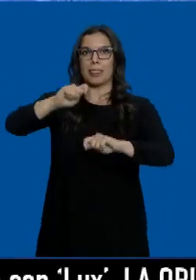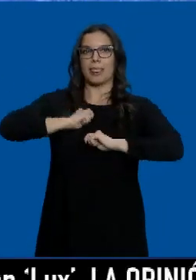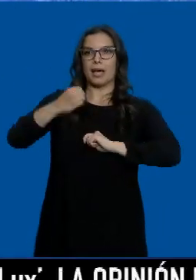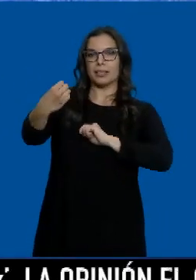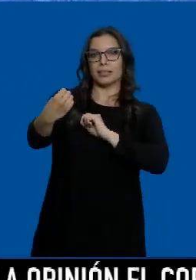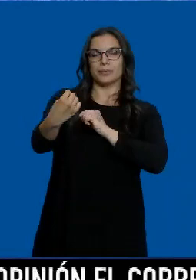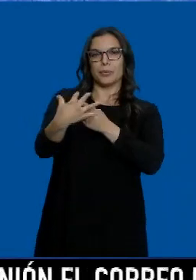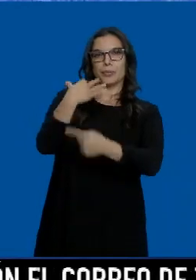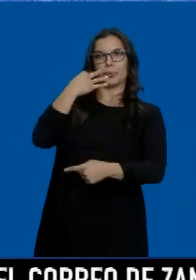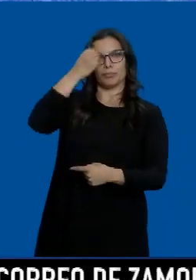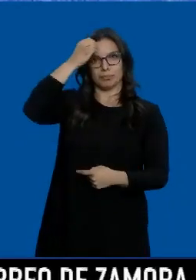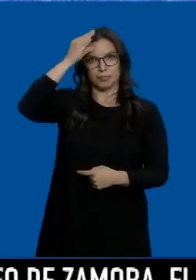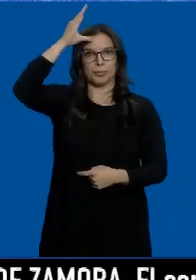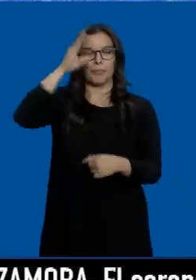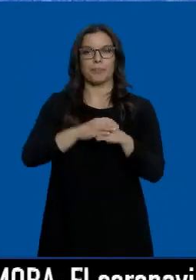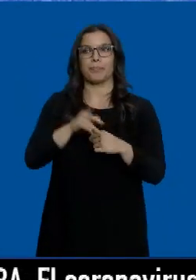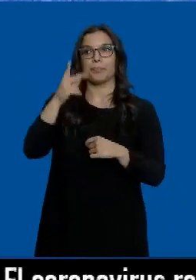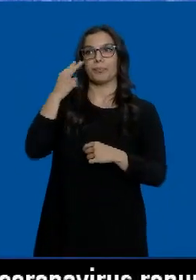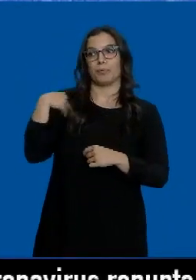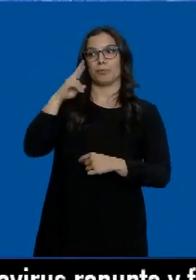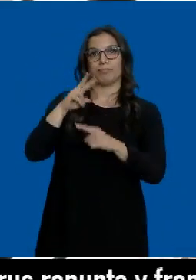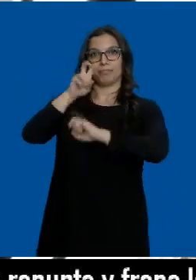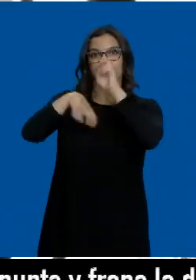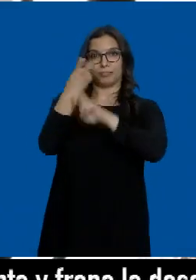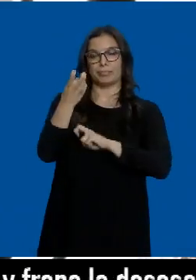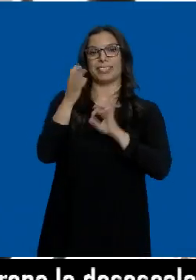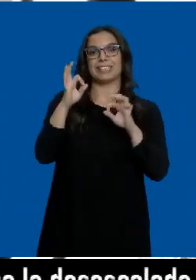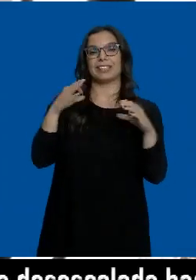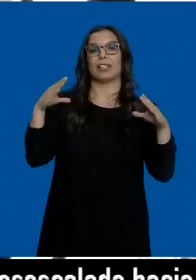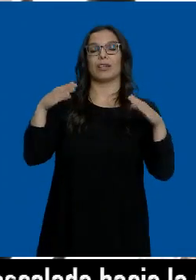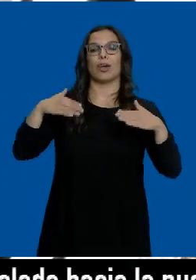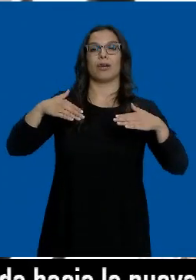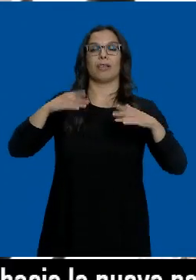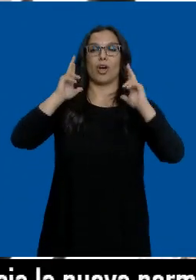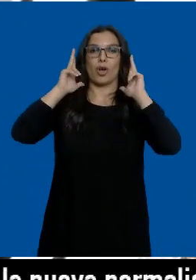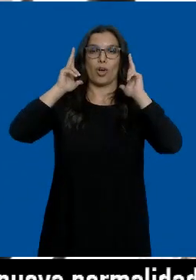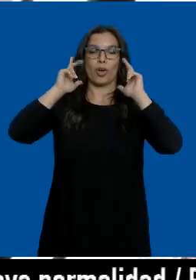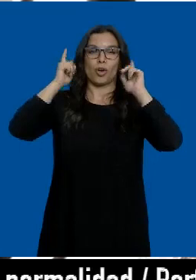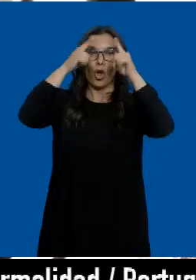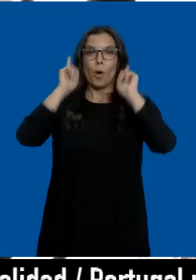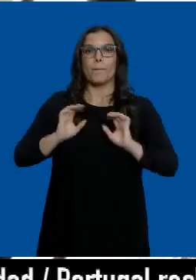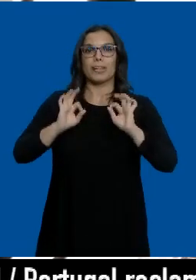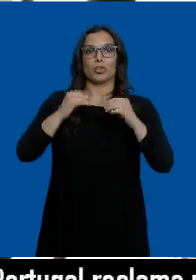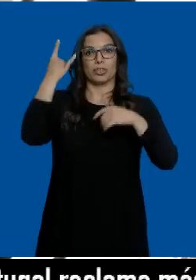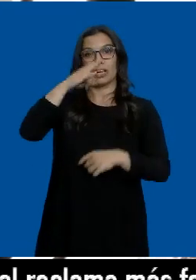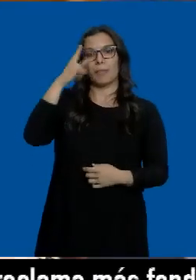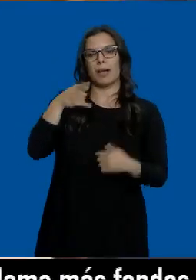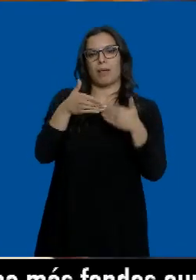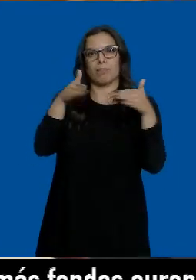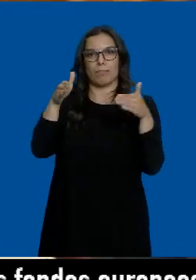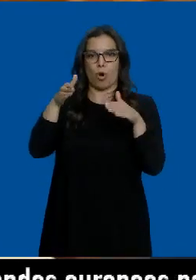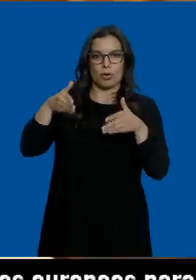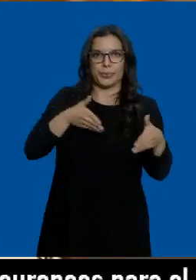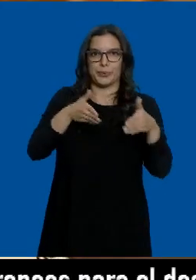vidriera, inédita y restaurada del convento de las Úrsulas en Salamanca, abre el recorrido en la catedral de Burgos. Nuestro